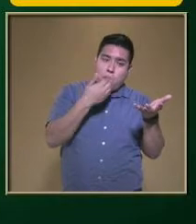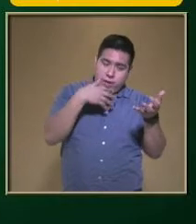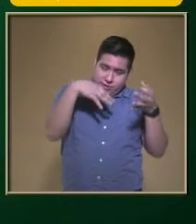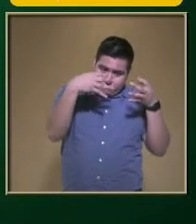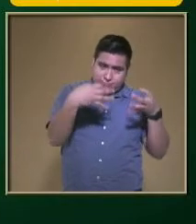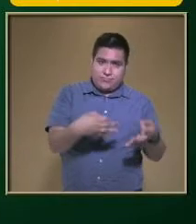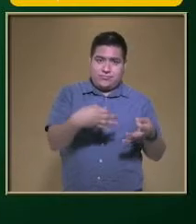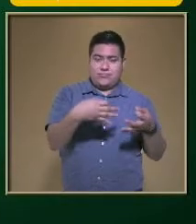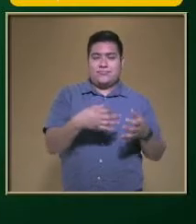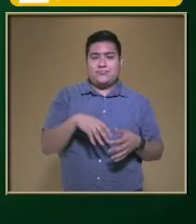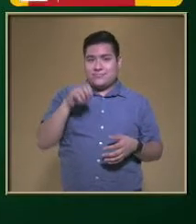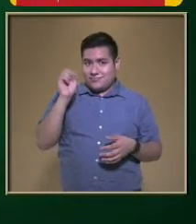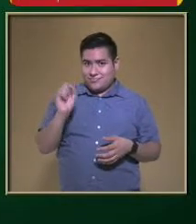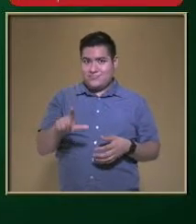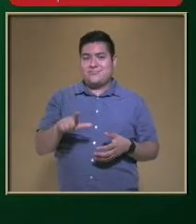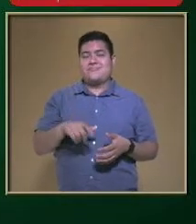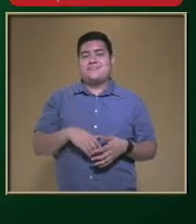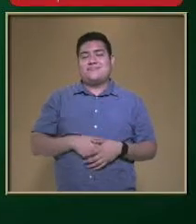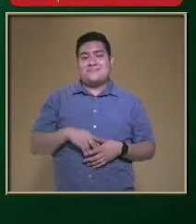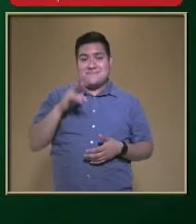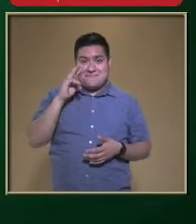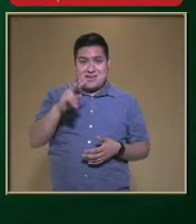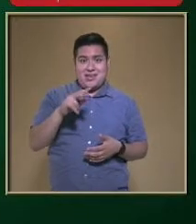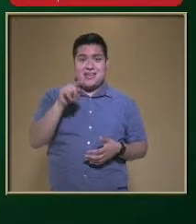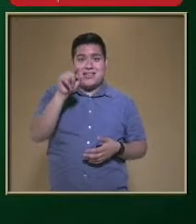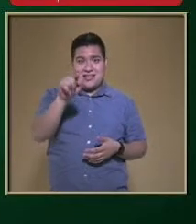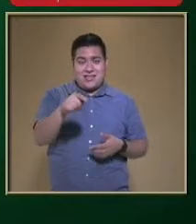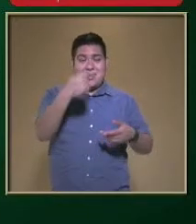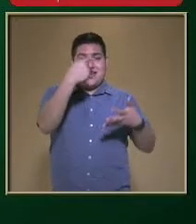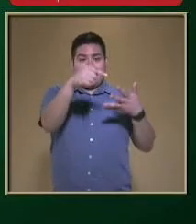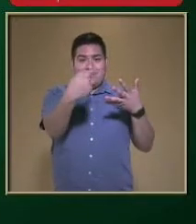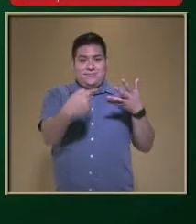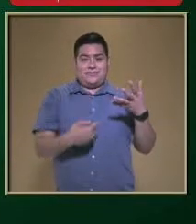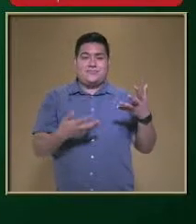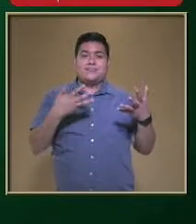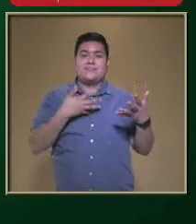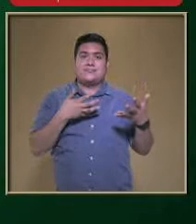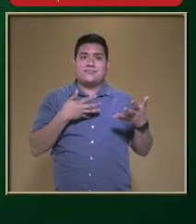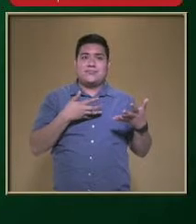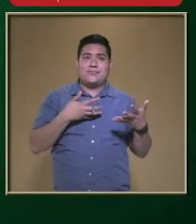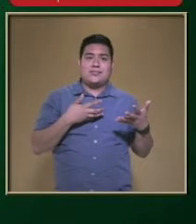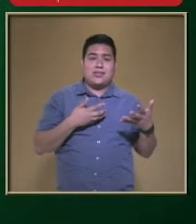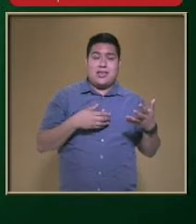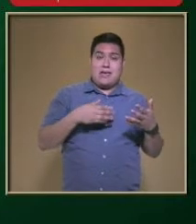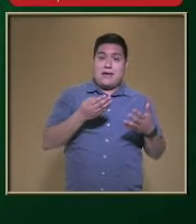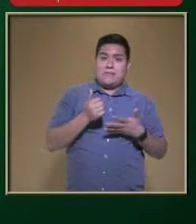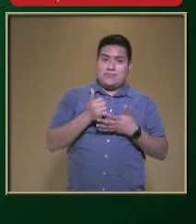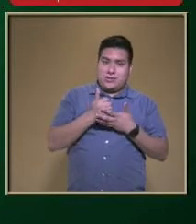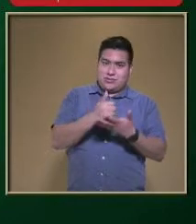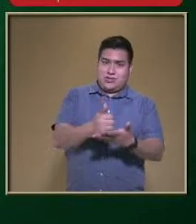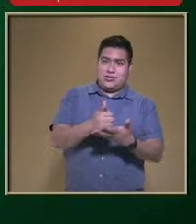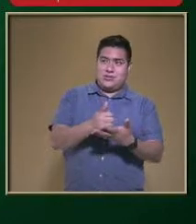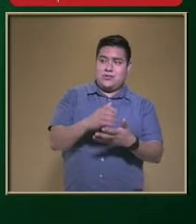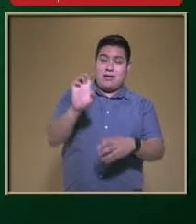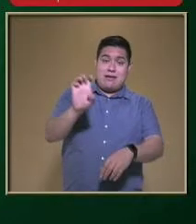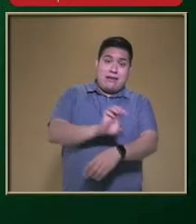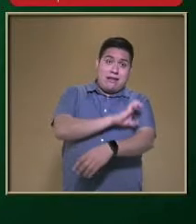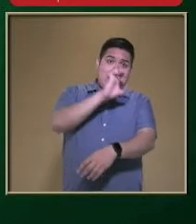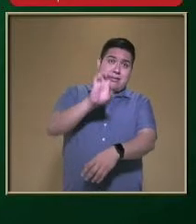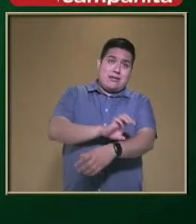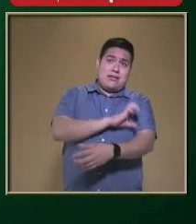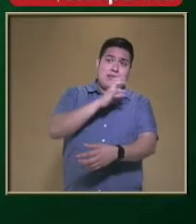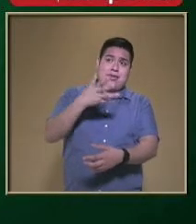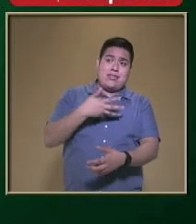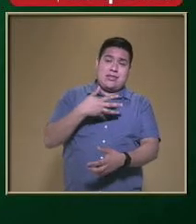Dieta correcta Que es aquella Que tiene ciertas características Y por supuesto Muchos beneficios Nos ayuda a tener energía Productividad